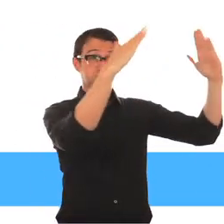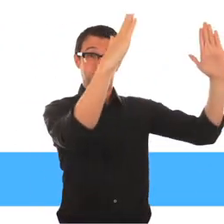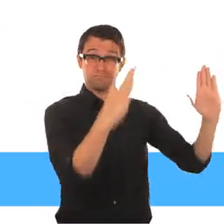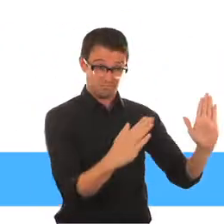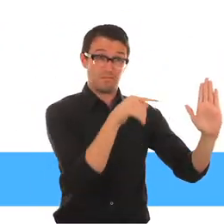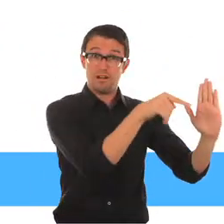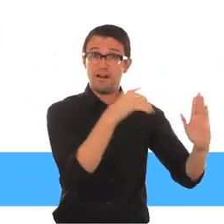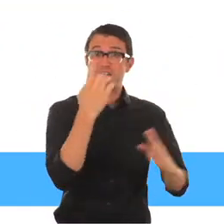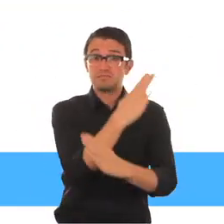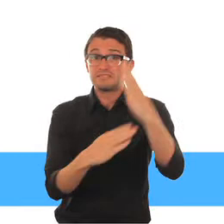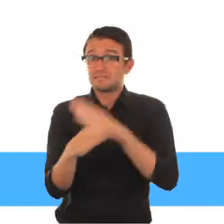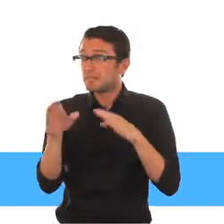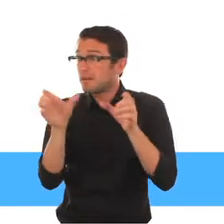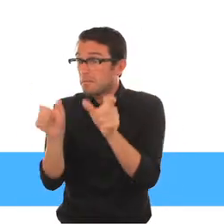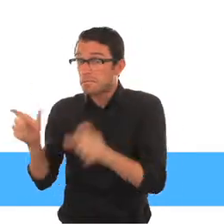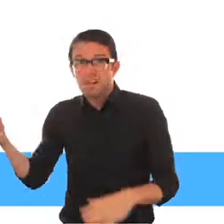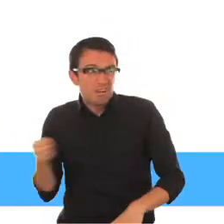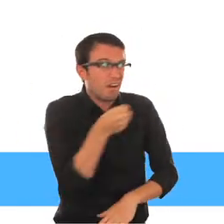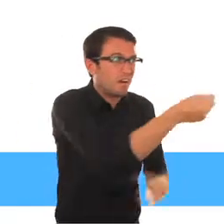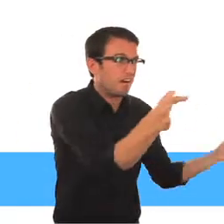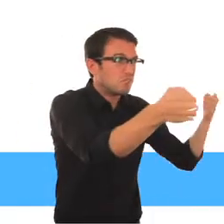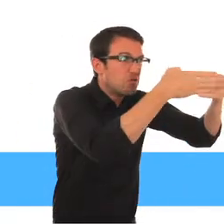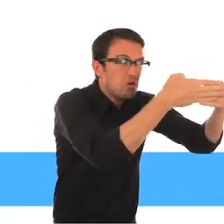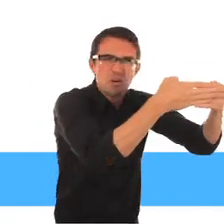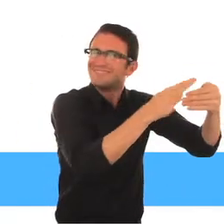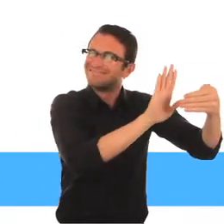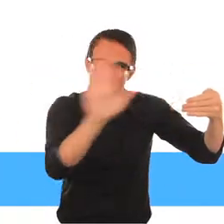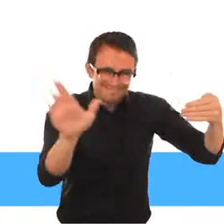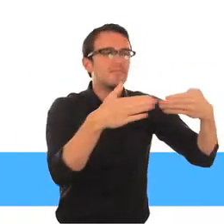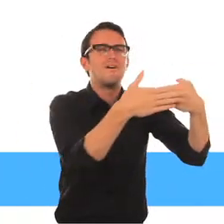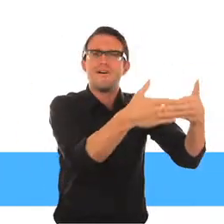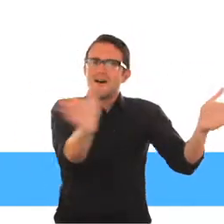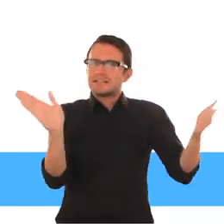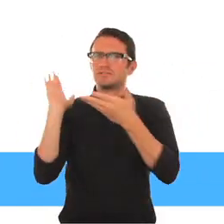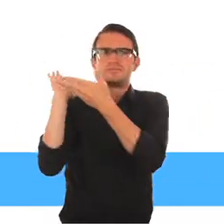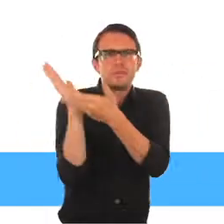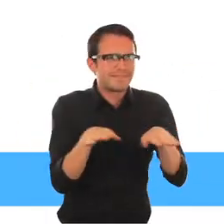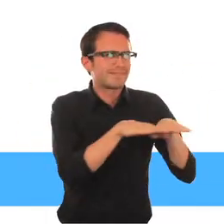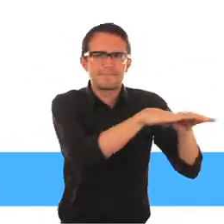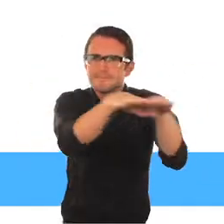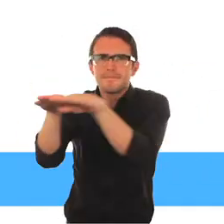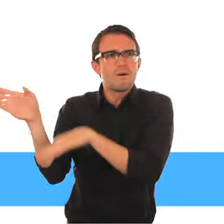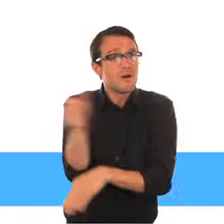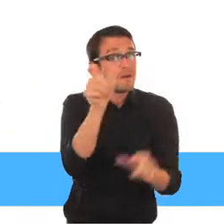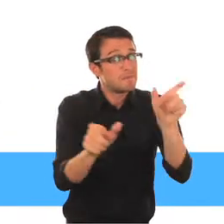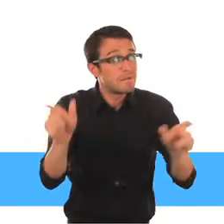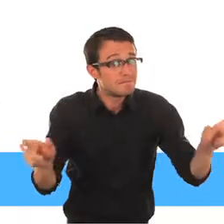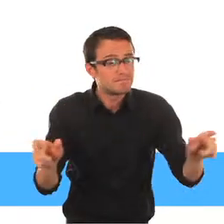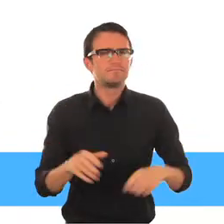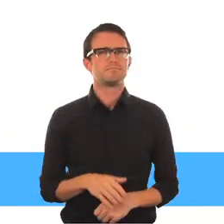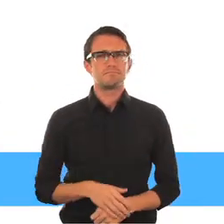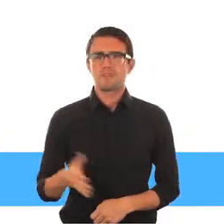instituciones para niños con discapacidad y alejarlos de la sociedad Debemos construir servicios inclusivos para todos dentro de la